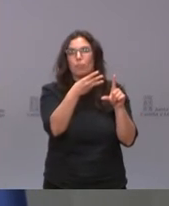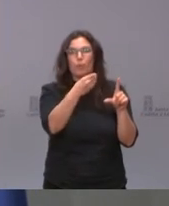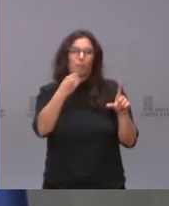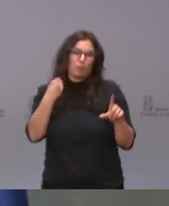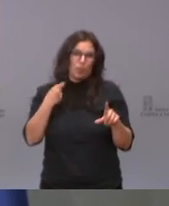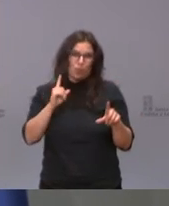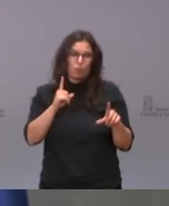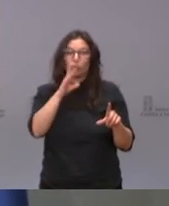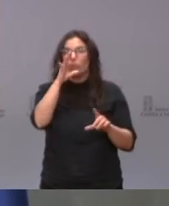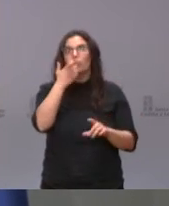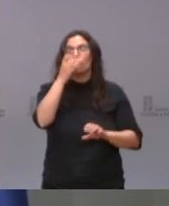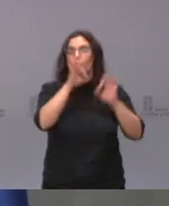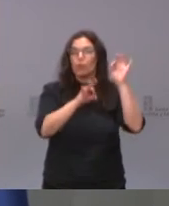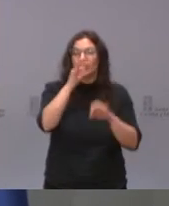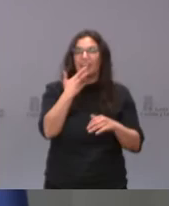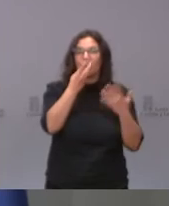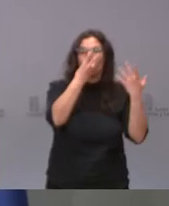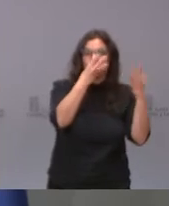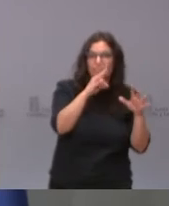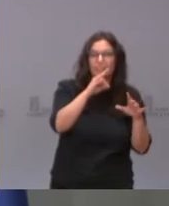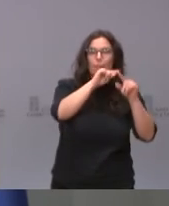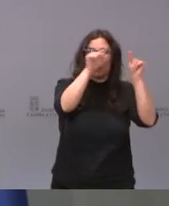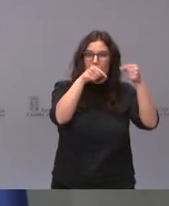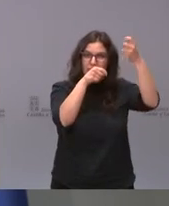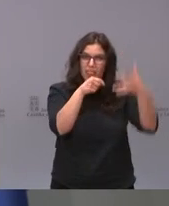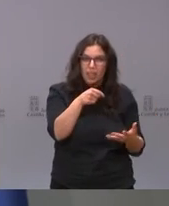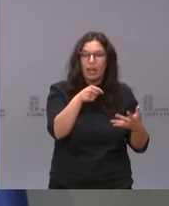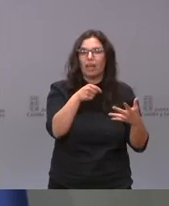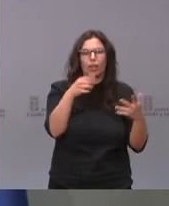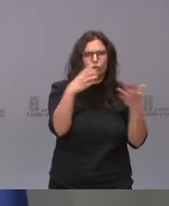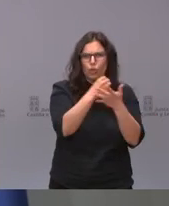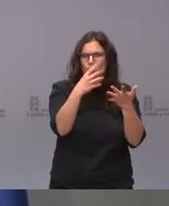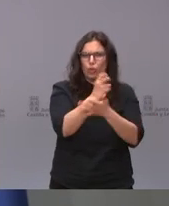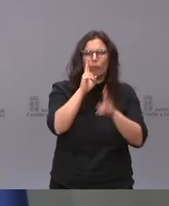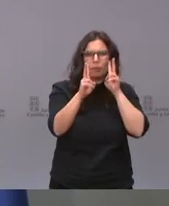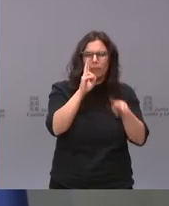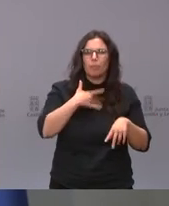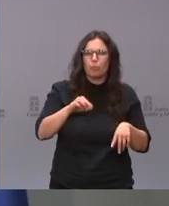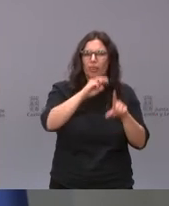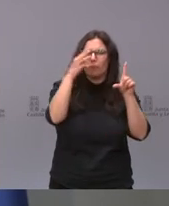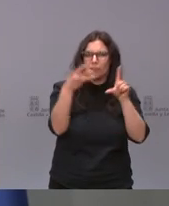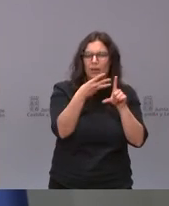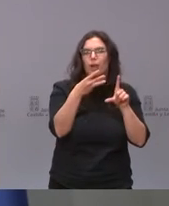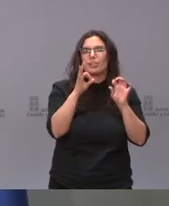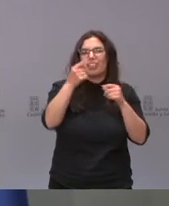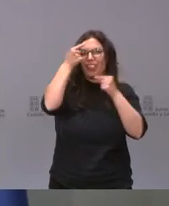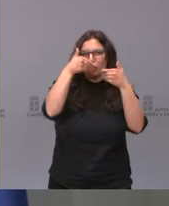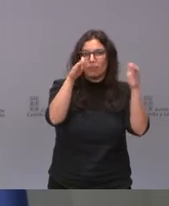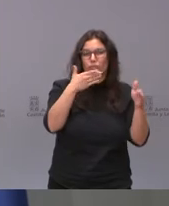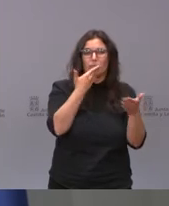porque el porcentaje de mayores de 80 provincia por provincia mayores de 90 provincia por provincia está colgado en nuestra página de datos abiertos y les pido por favor